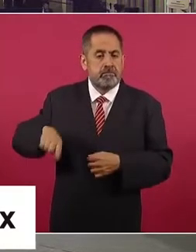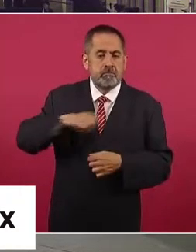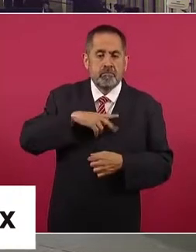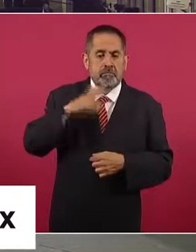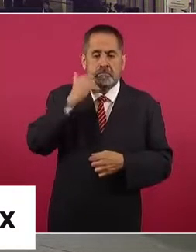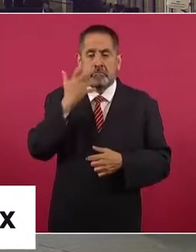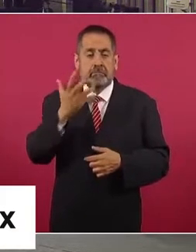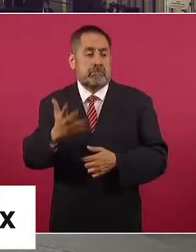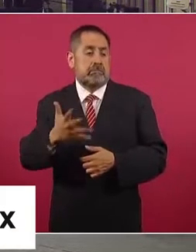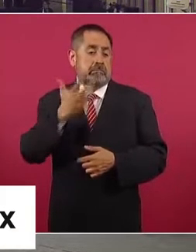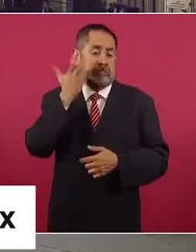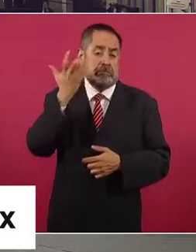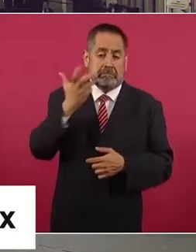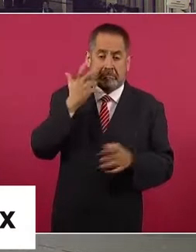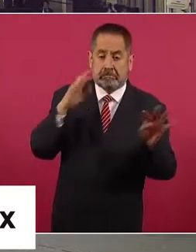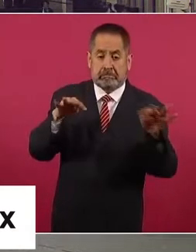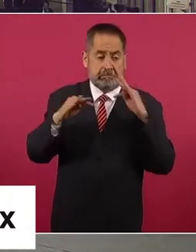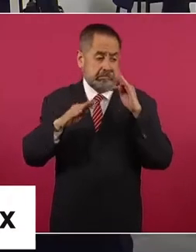espectaculares.